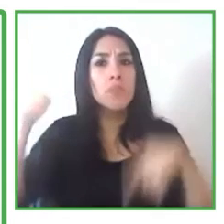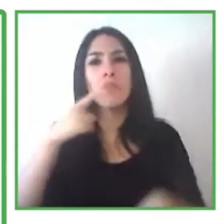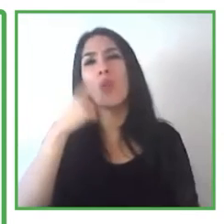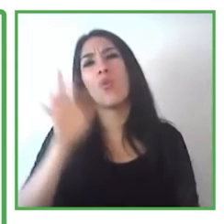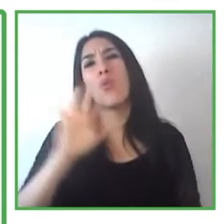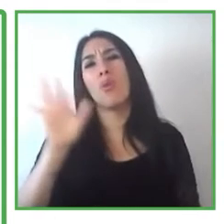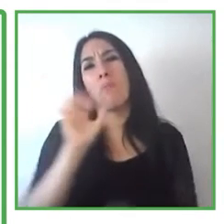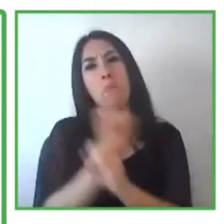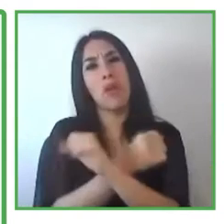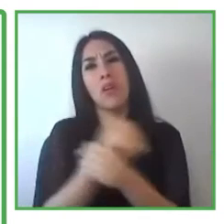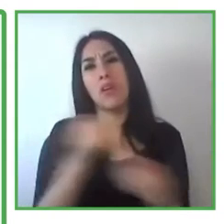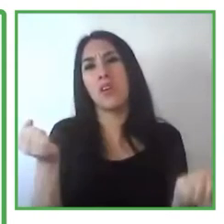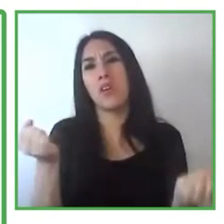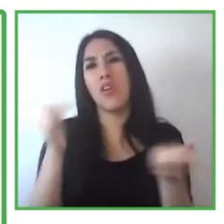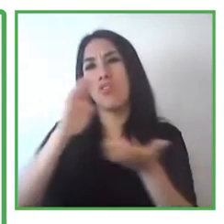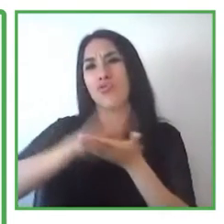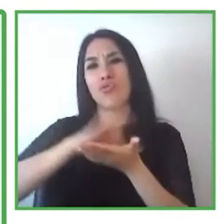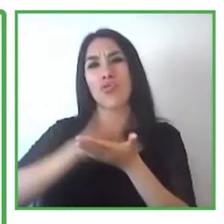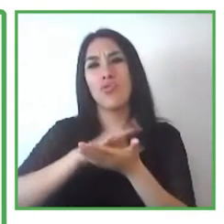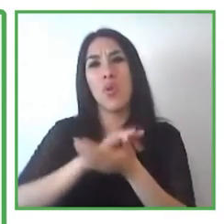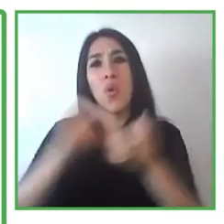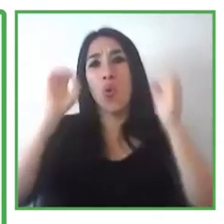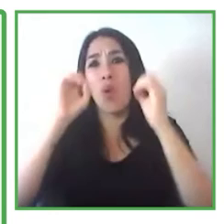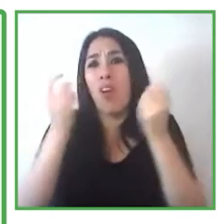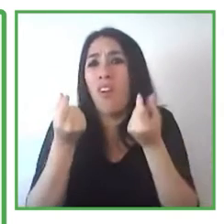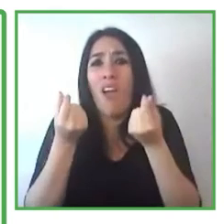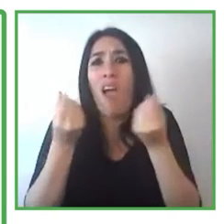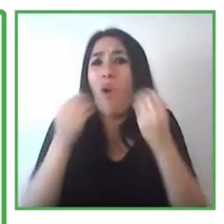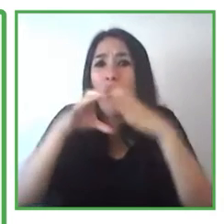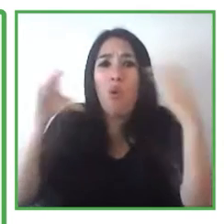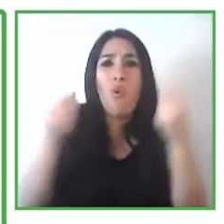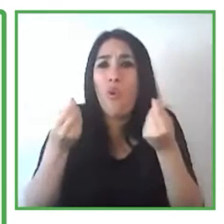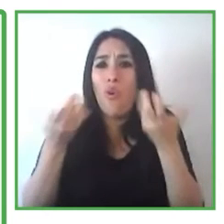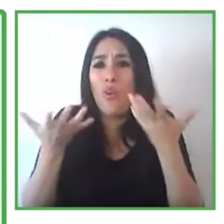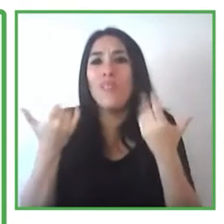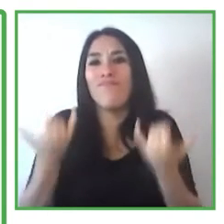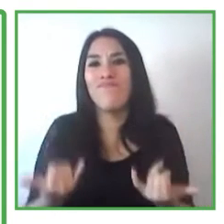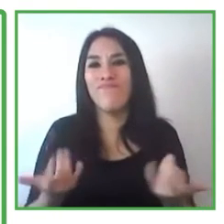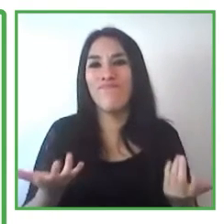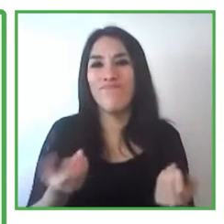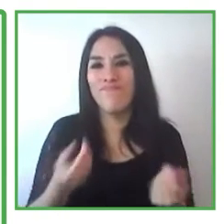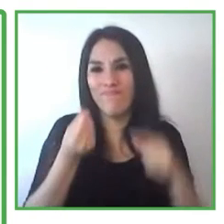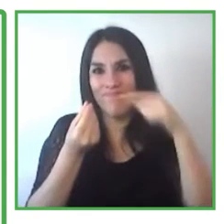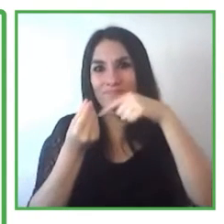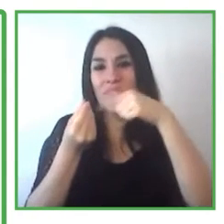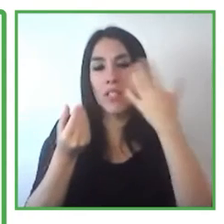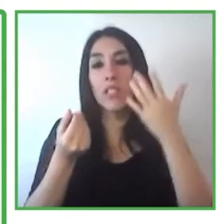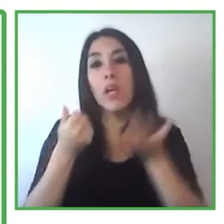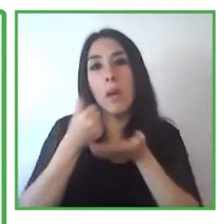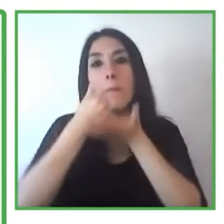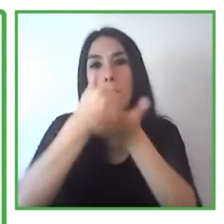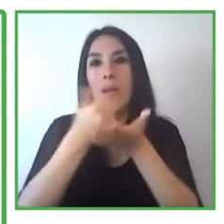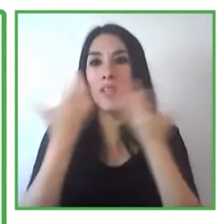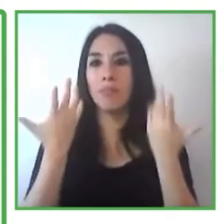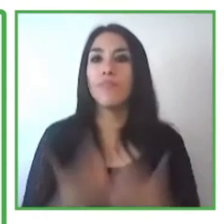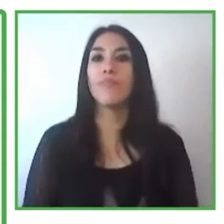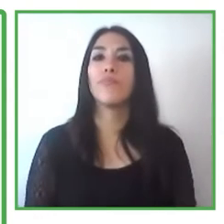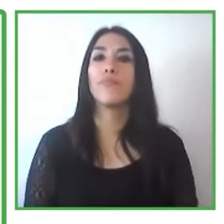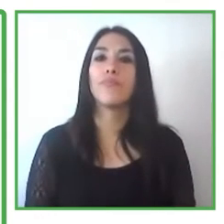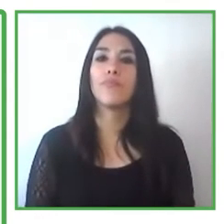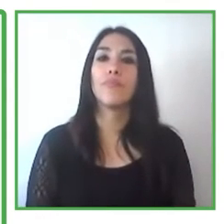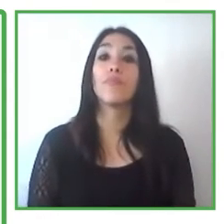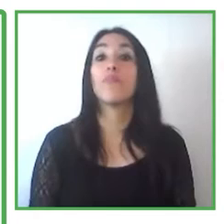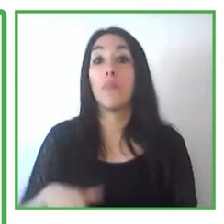trasladarse. Entonces, gracias a esta oportunidad, pues entonces empezamos con la capacitación